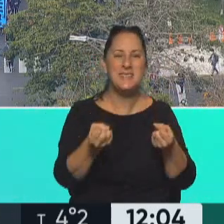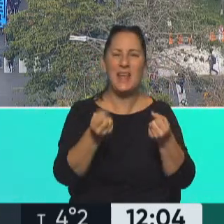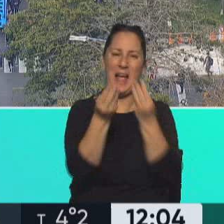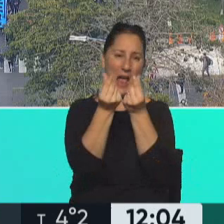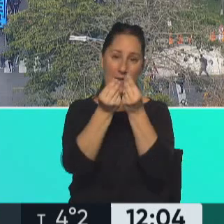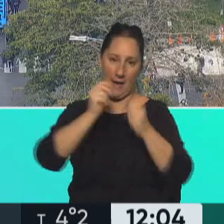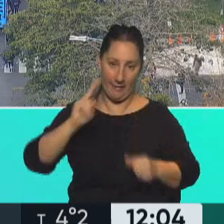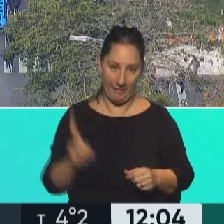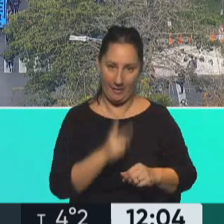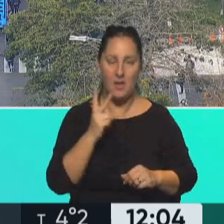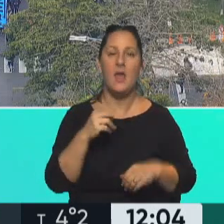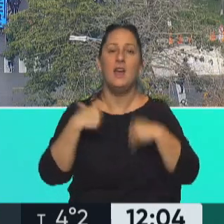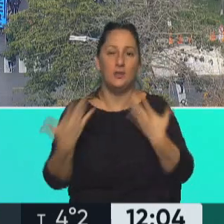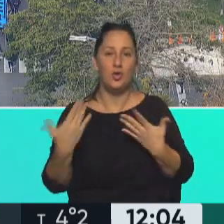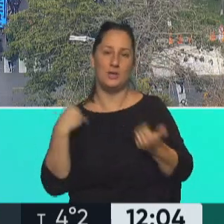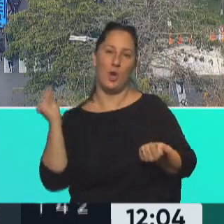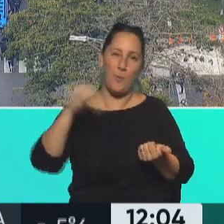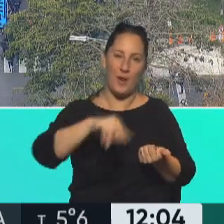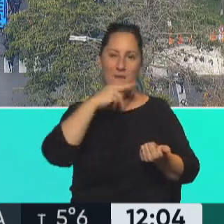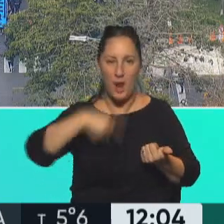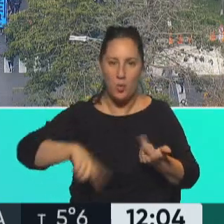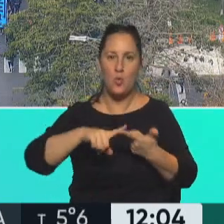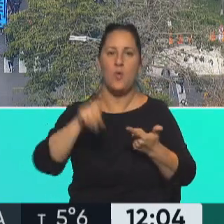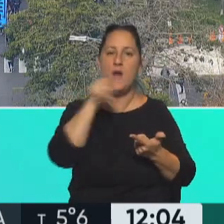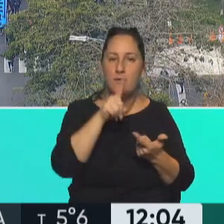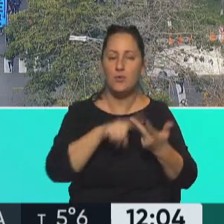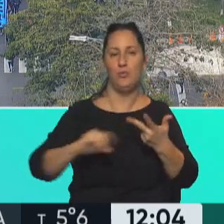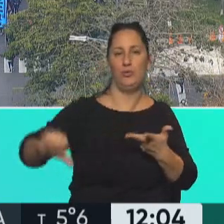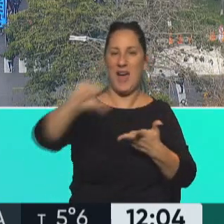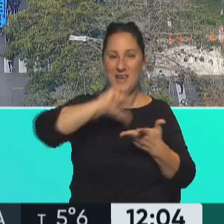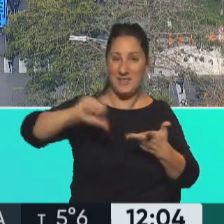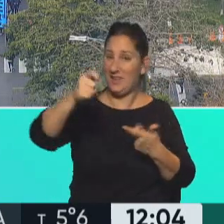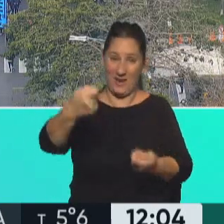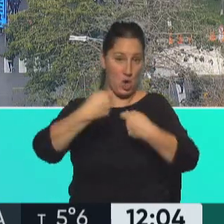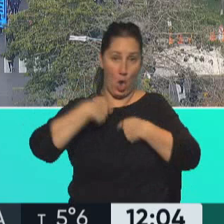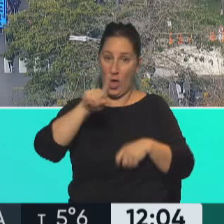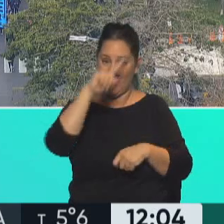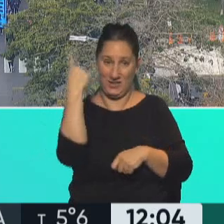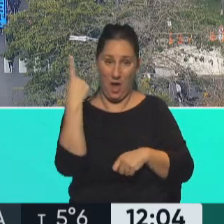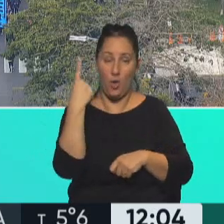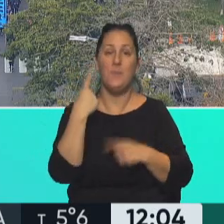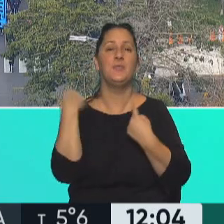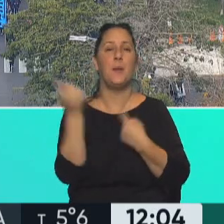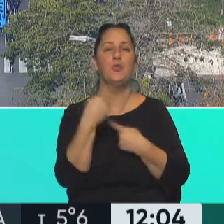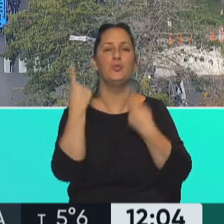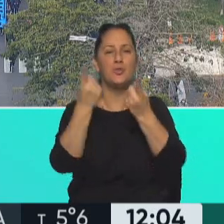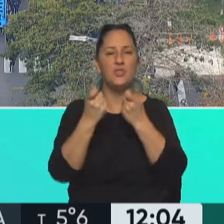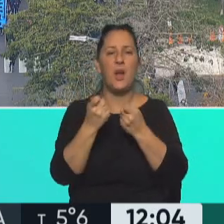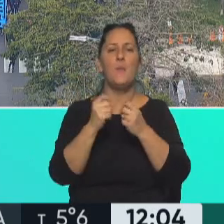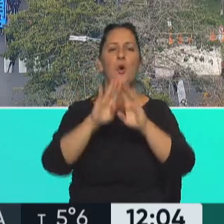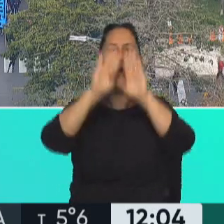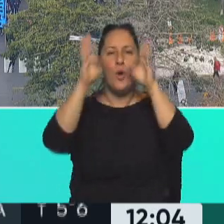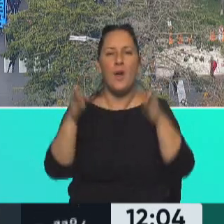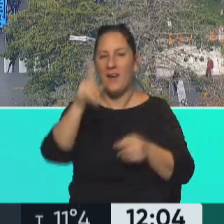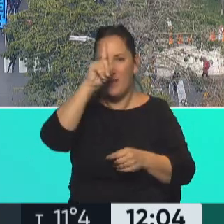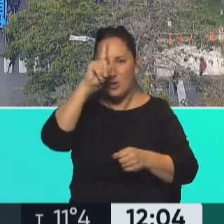baja calidad calórica. Entonces tenés que ponerle verduras, frutas, aceite, que tampoco entrega el Estado. Necesitamos también muchas veces un botiquín